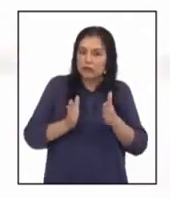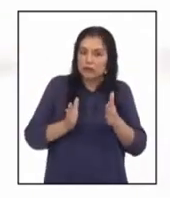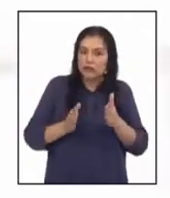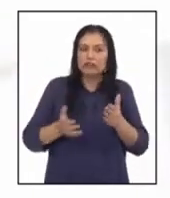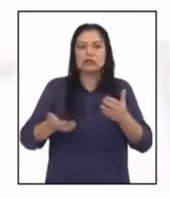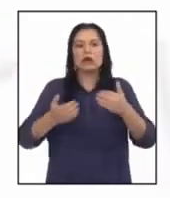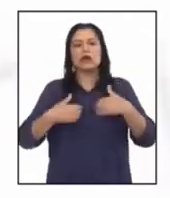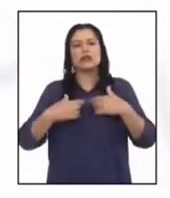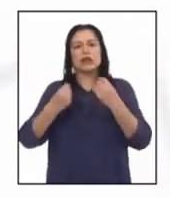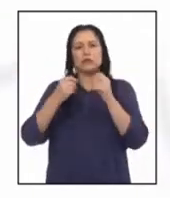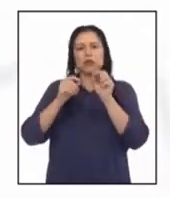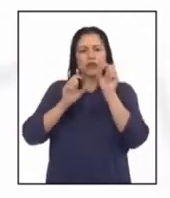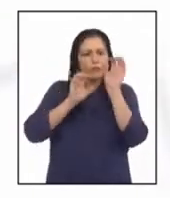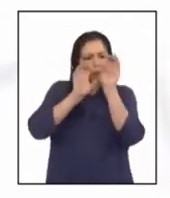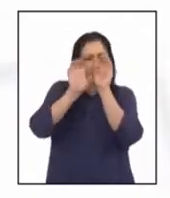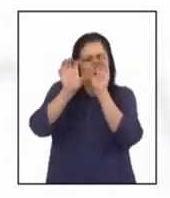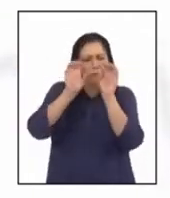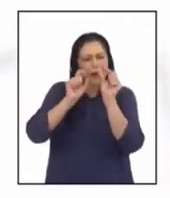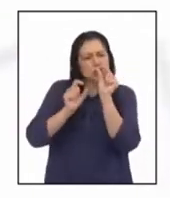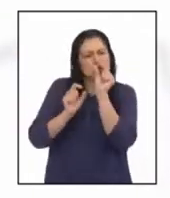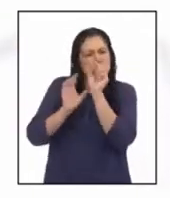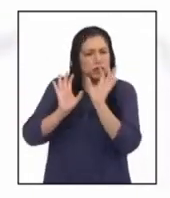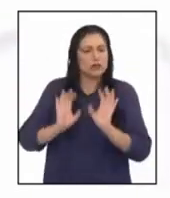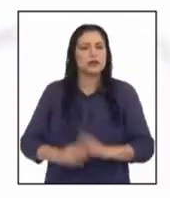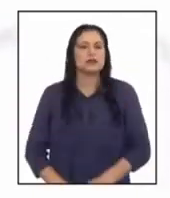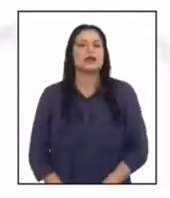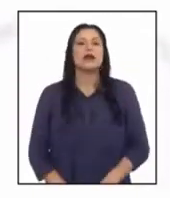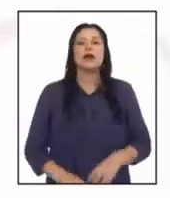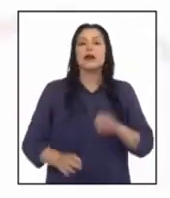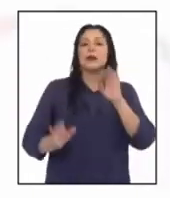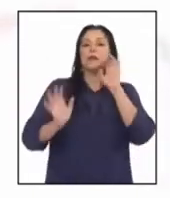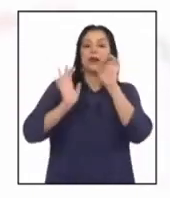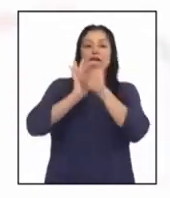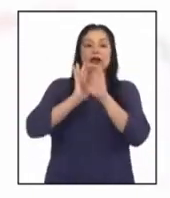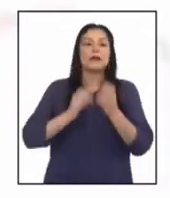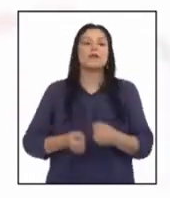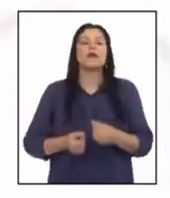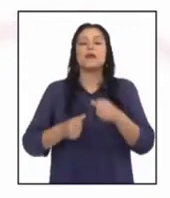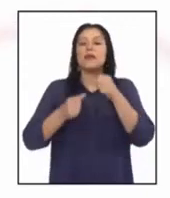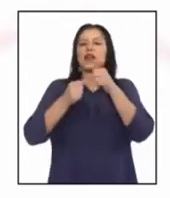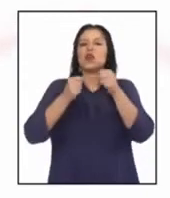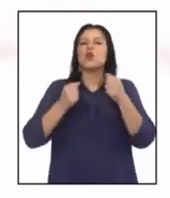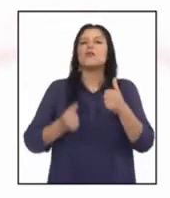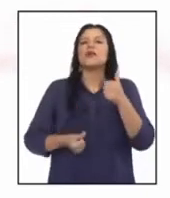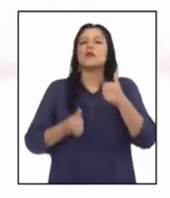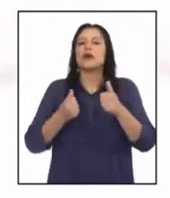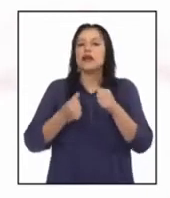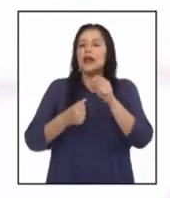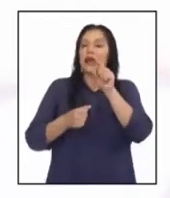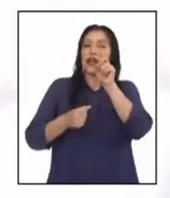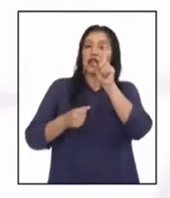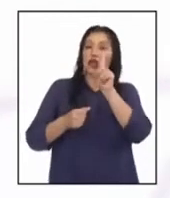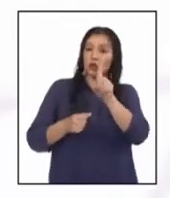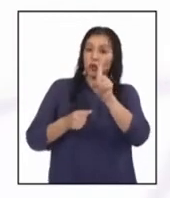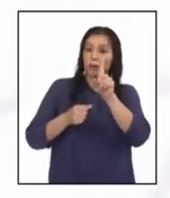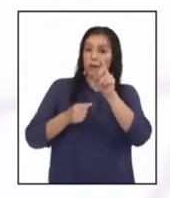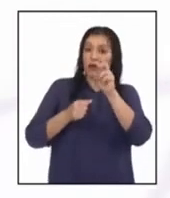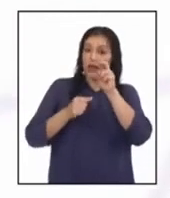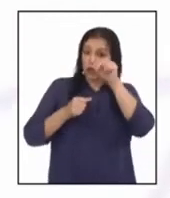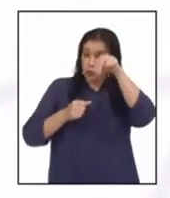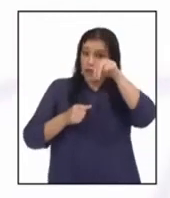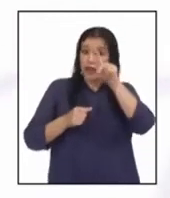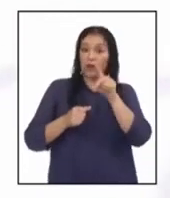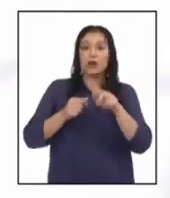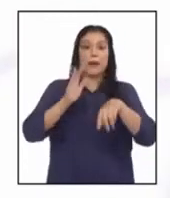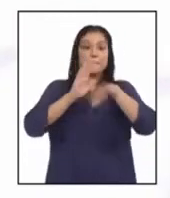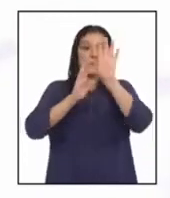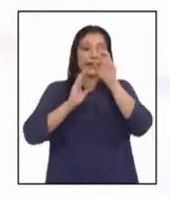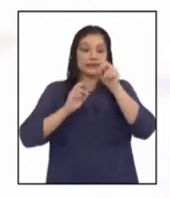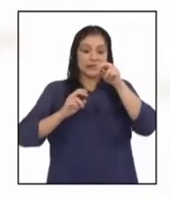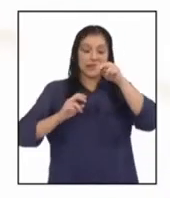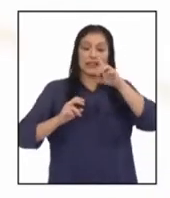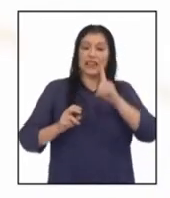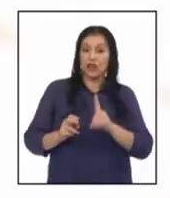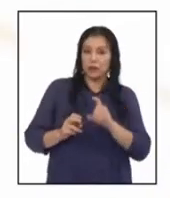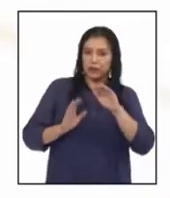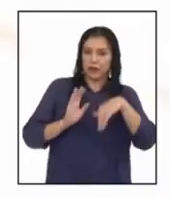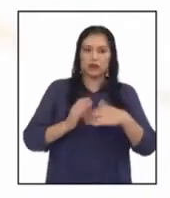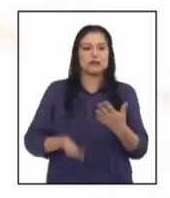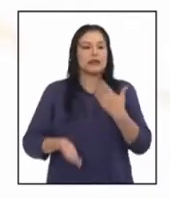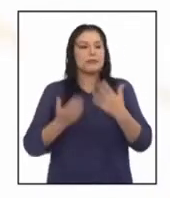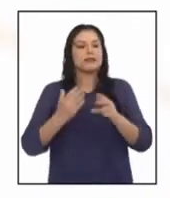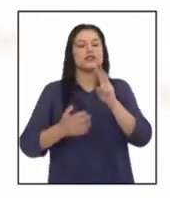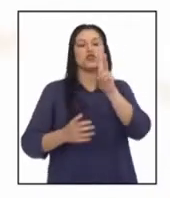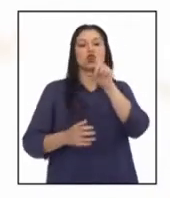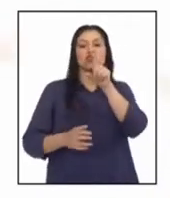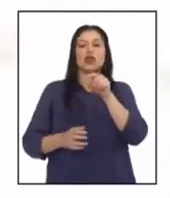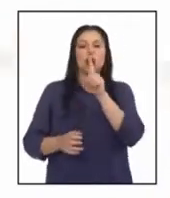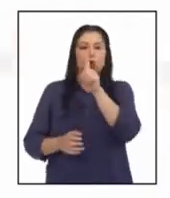y tiene muchos detalles o piezas muy pequeñas. En este caso, el valor del numerador es más alto que el valor del denominador. La escala puede ser de